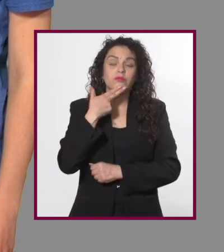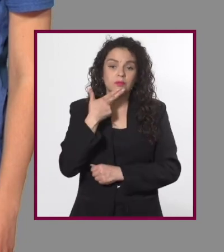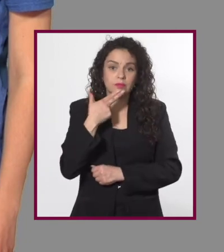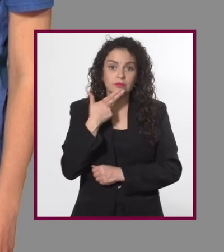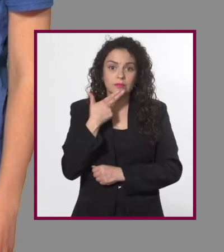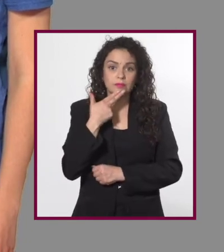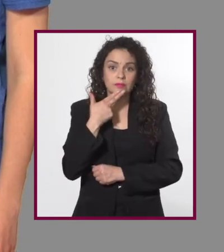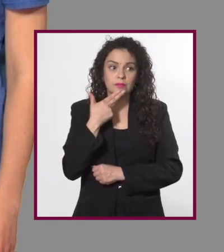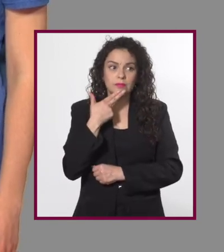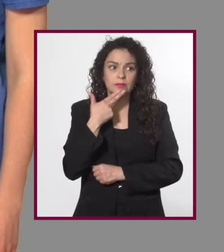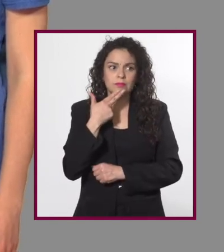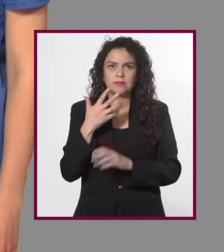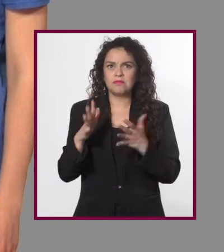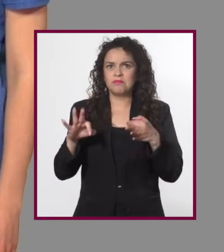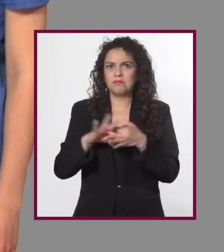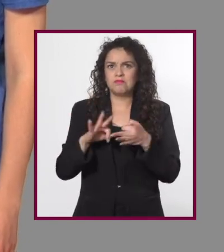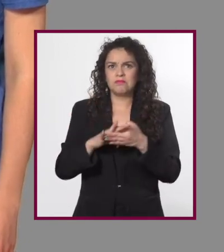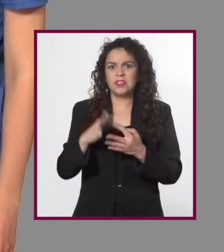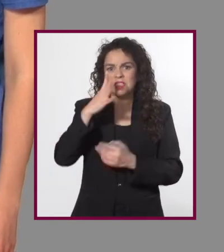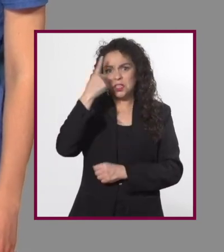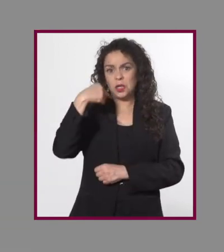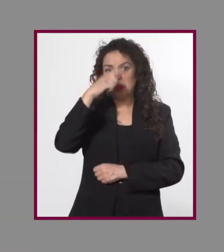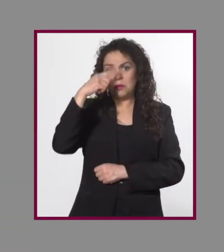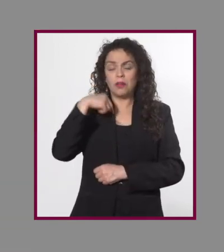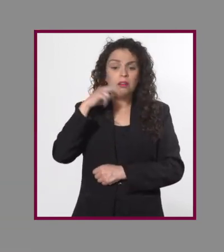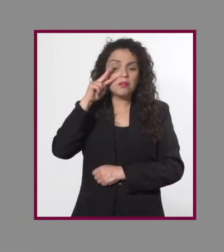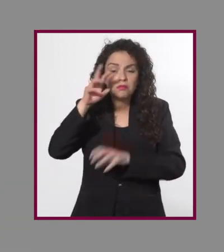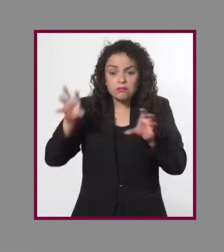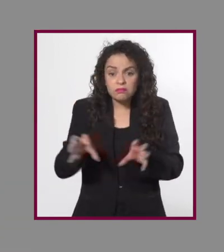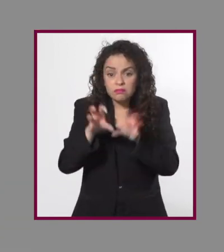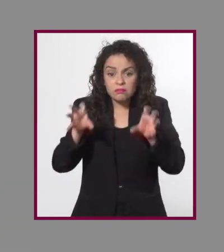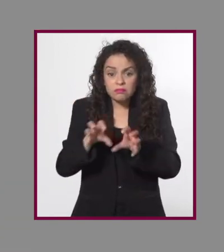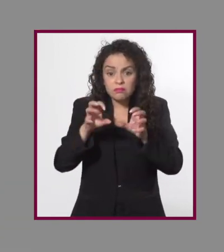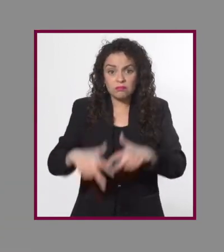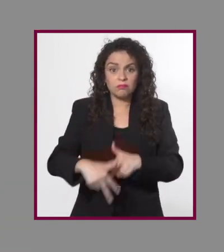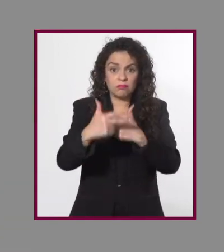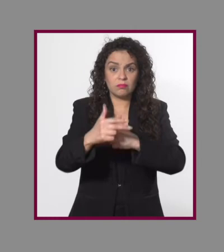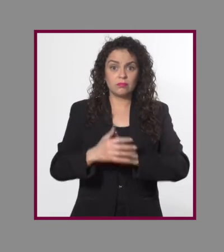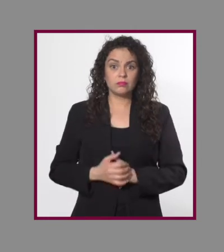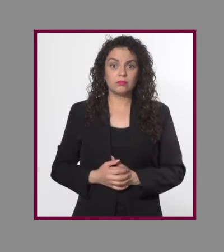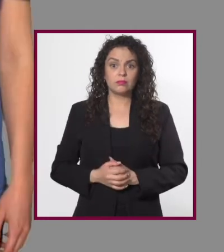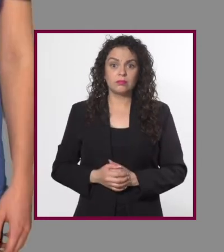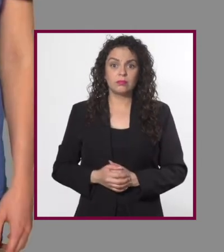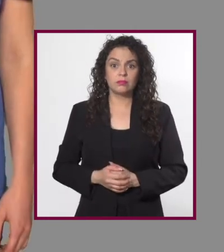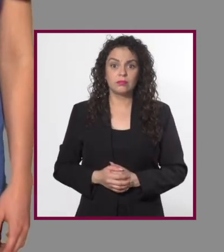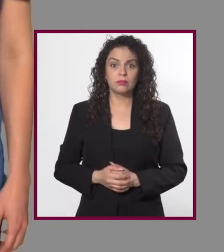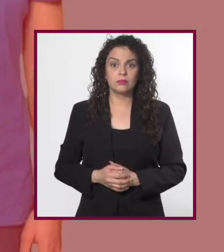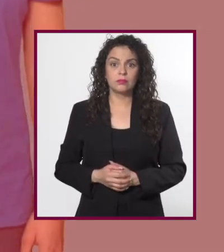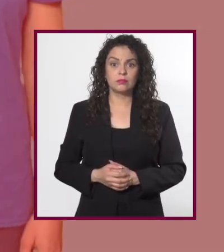videoconferencias y paso unas cinco horas frente a la pantalla de la computadora.